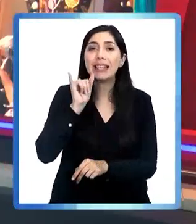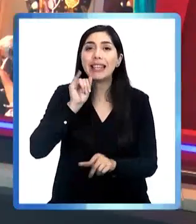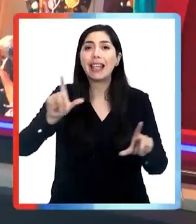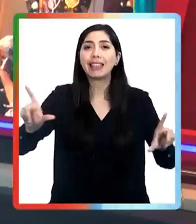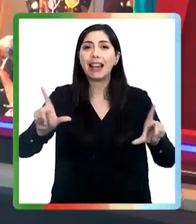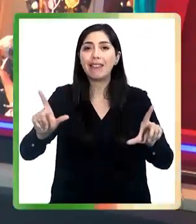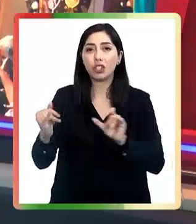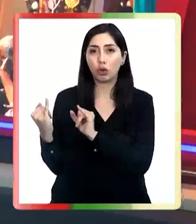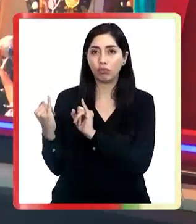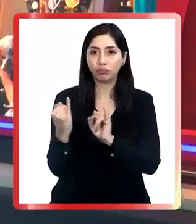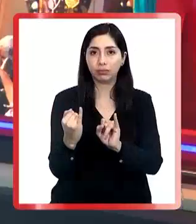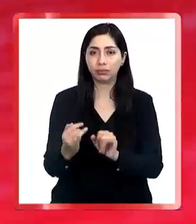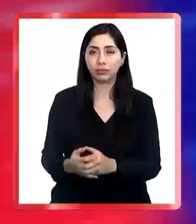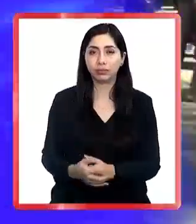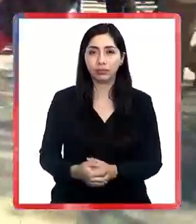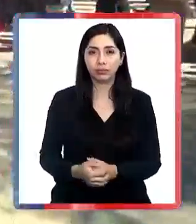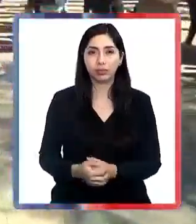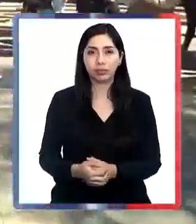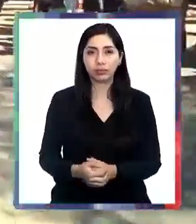detalles.